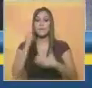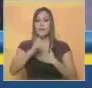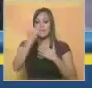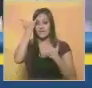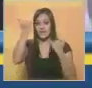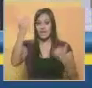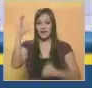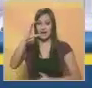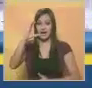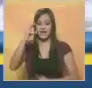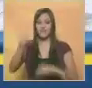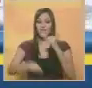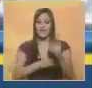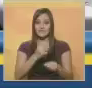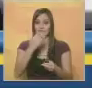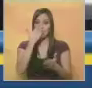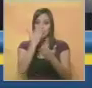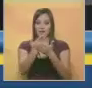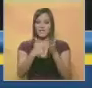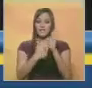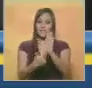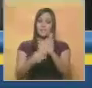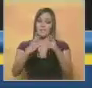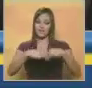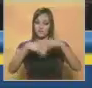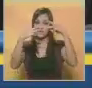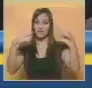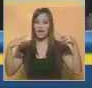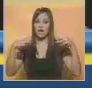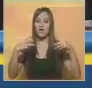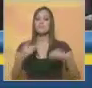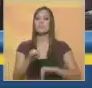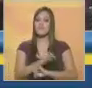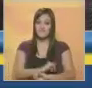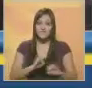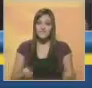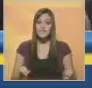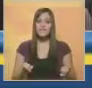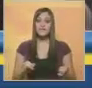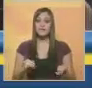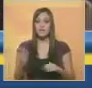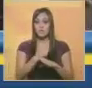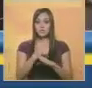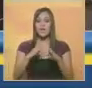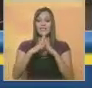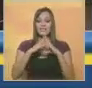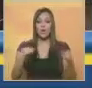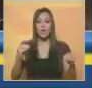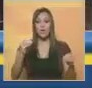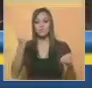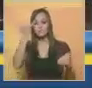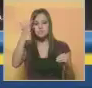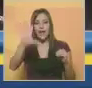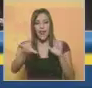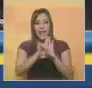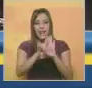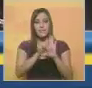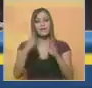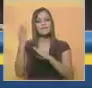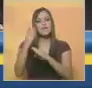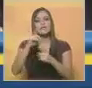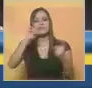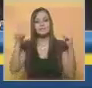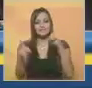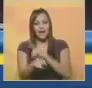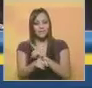Caracas va a ser presentado ante el cabildo metropolitano para una vez convertido en ordenanza, se llenen todos los extremos de ley y pueda convertirse